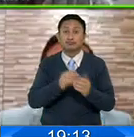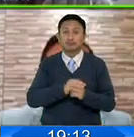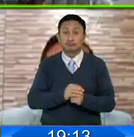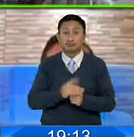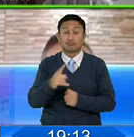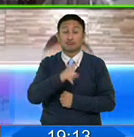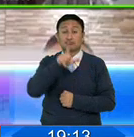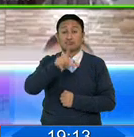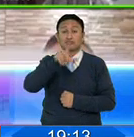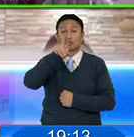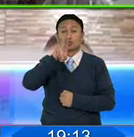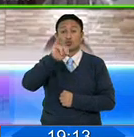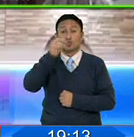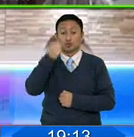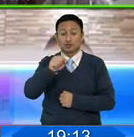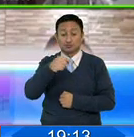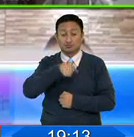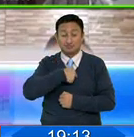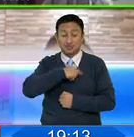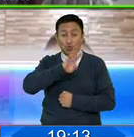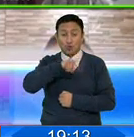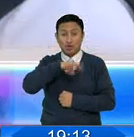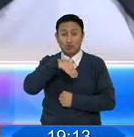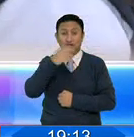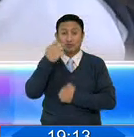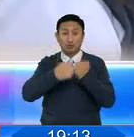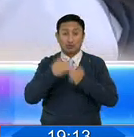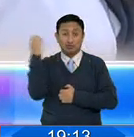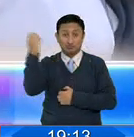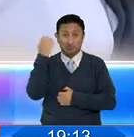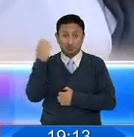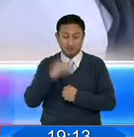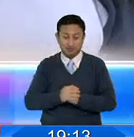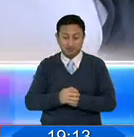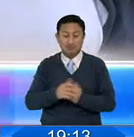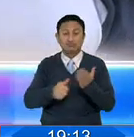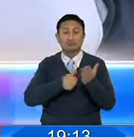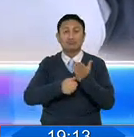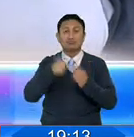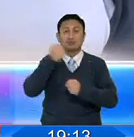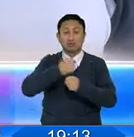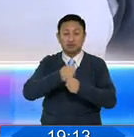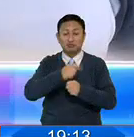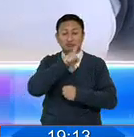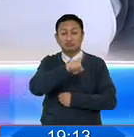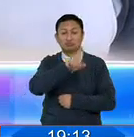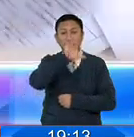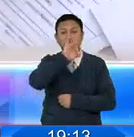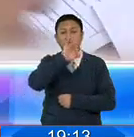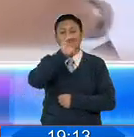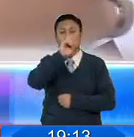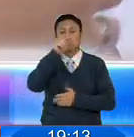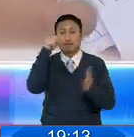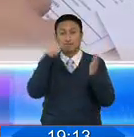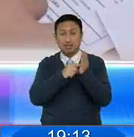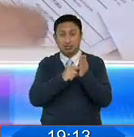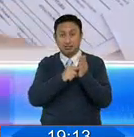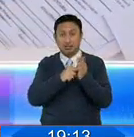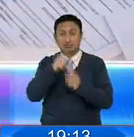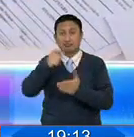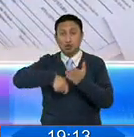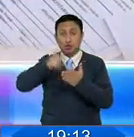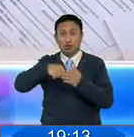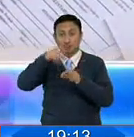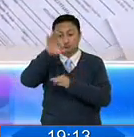conocer que en los cuatro meses de crisis sanitaria, el Ministerio de Trabajo ha registrado 180.000 terminaciones de contratos. El